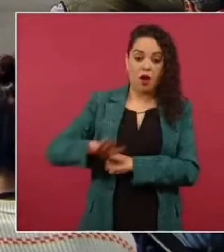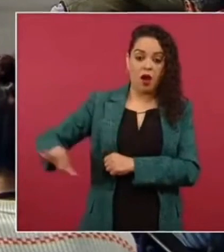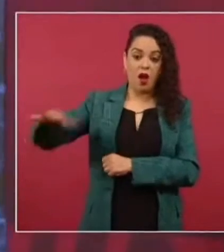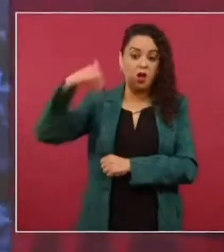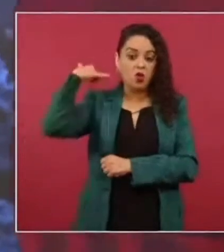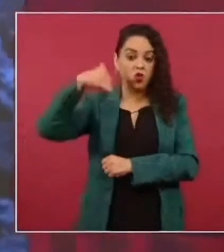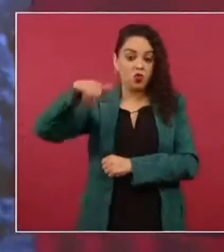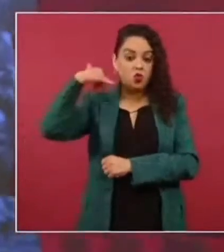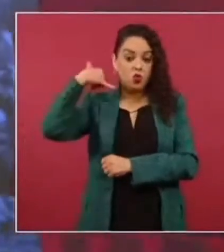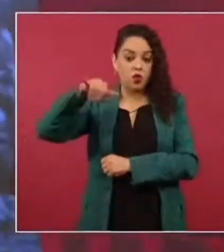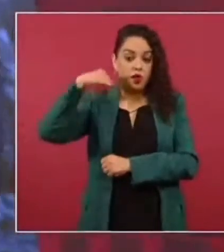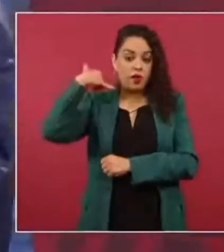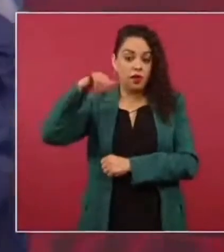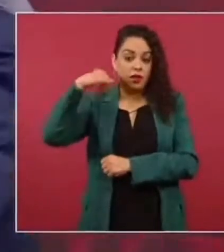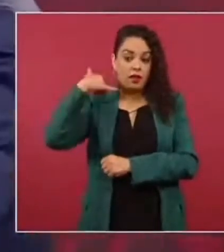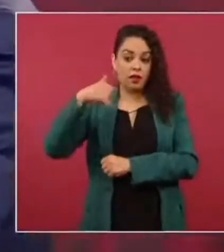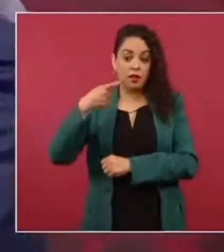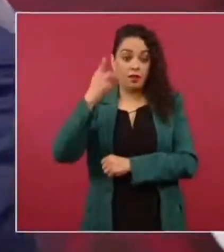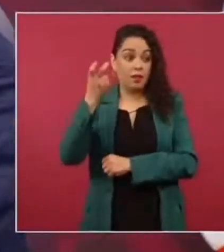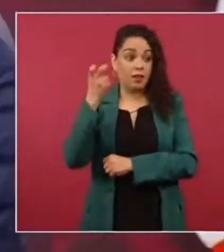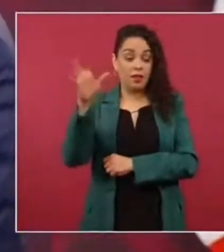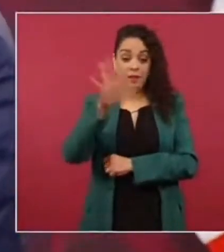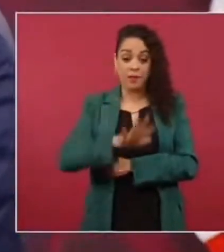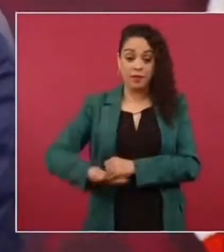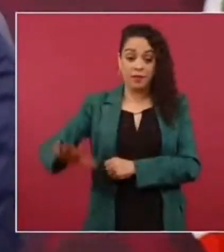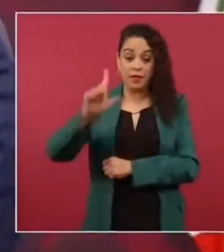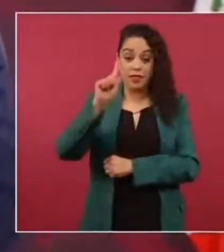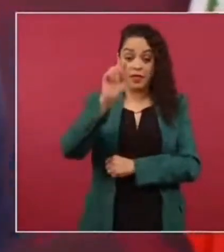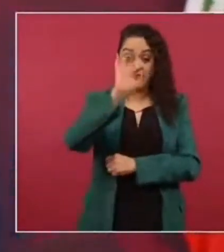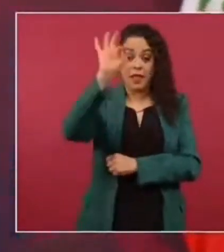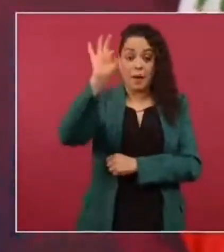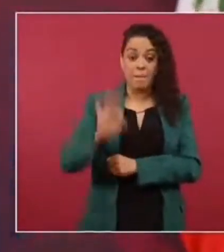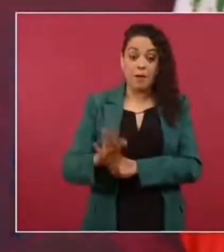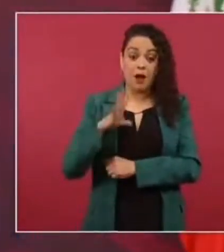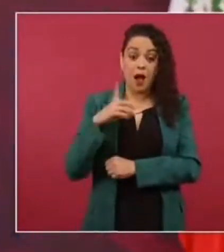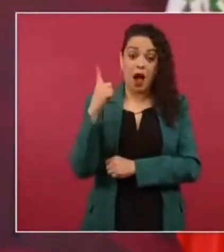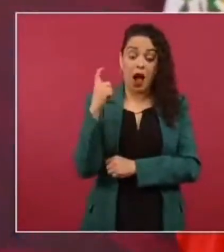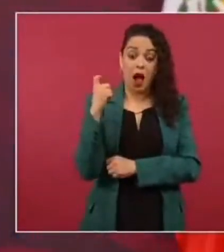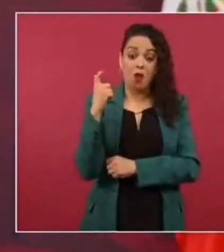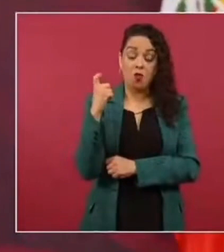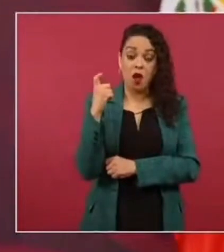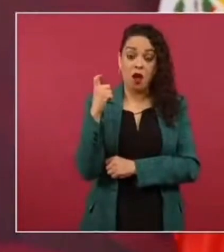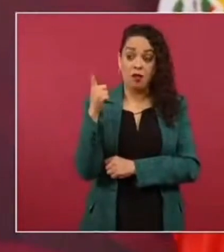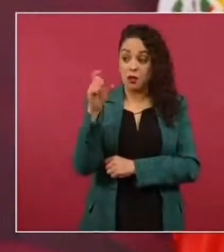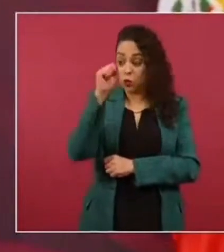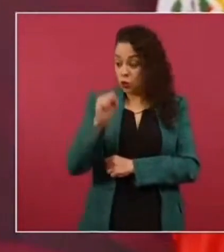todo el sureste en el sureste está el 70% del agua del país